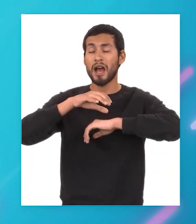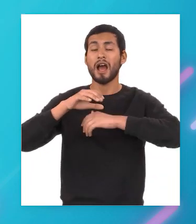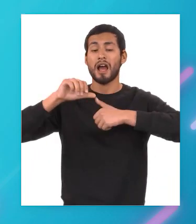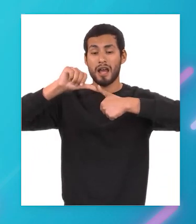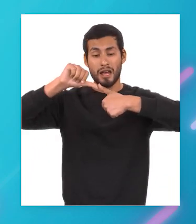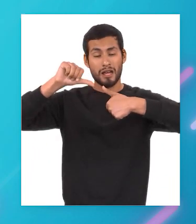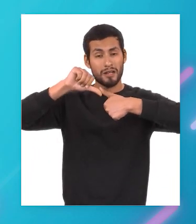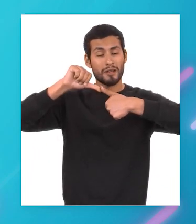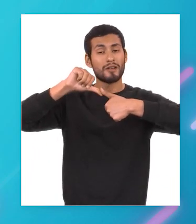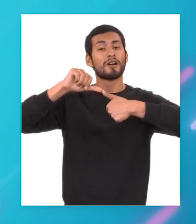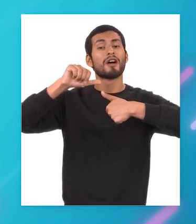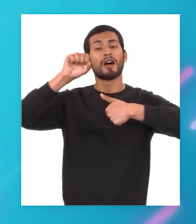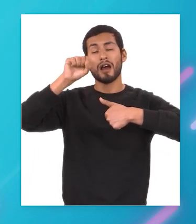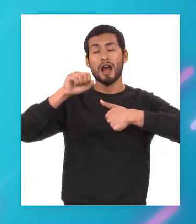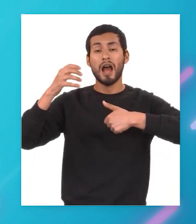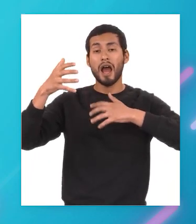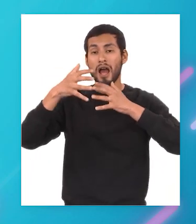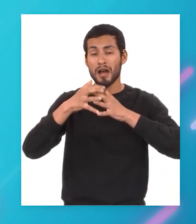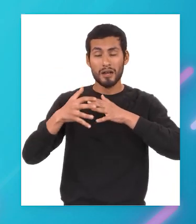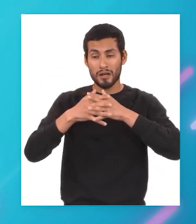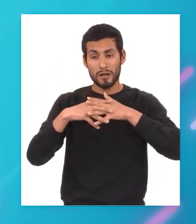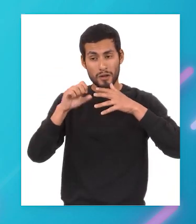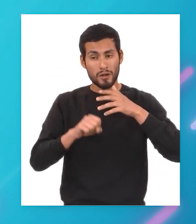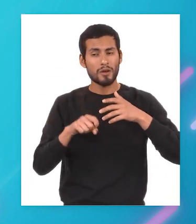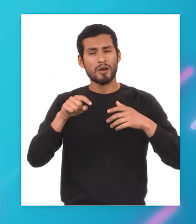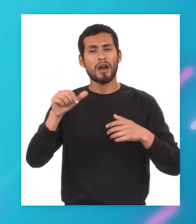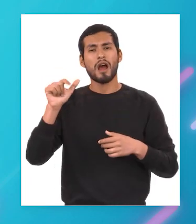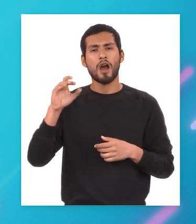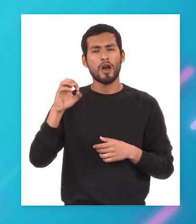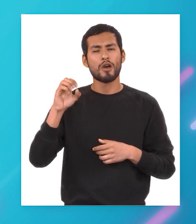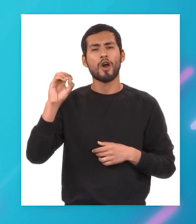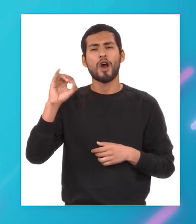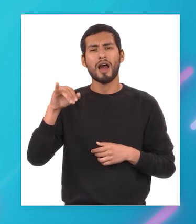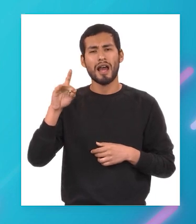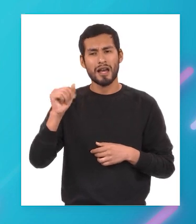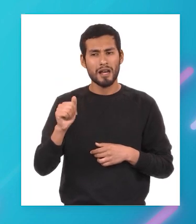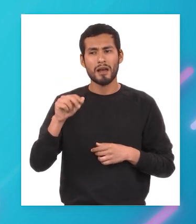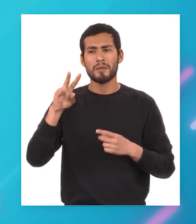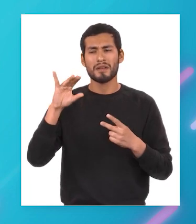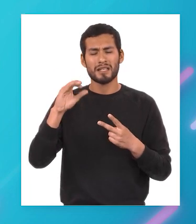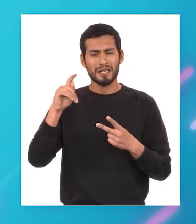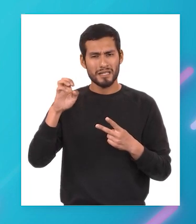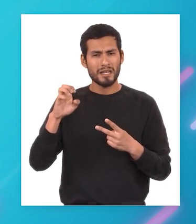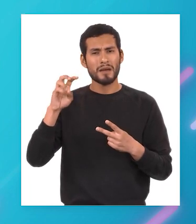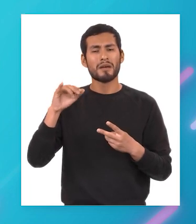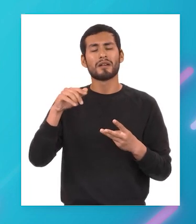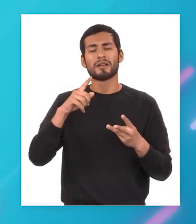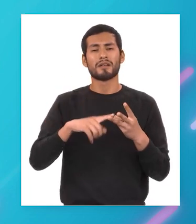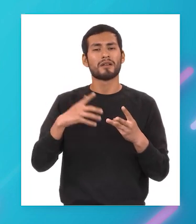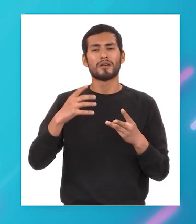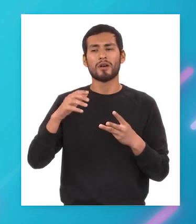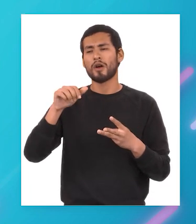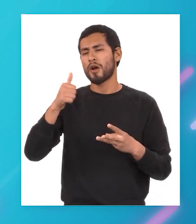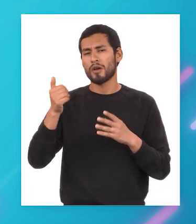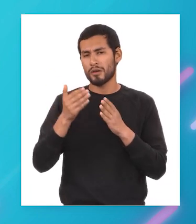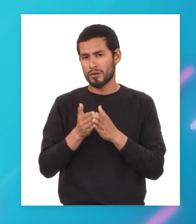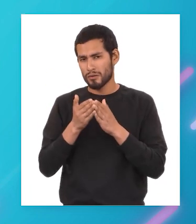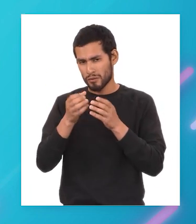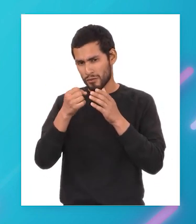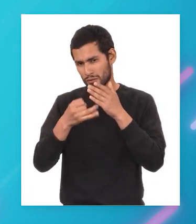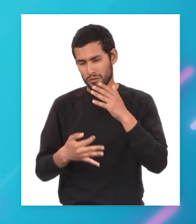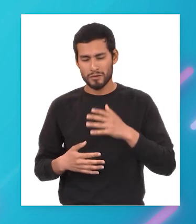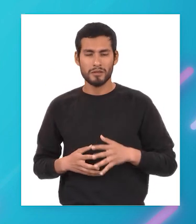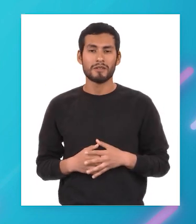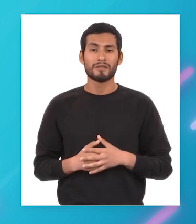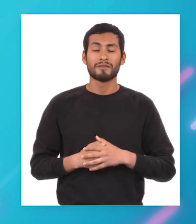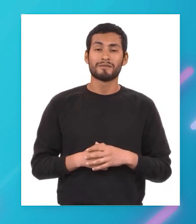central y américa del sur fueron exploradas por alonso de ojeda vicente llanes pinzón y otros navegantes